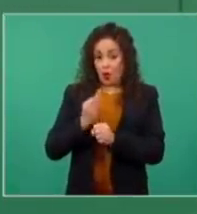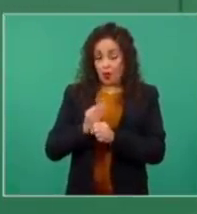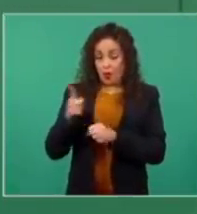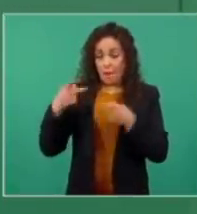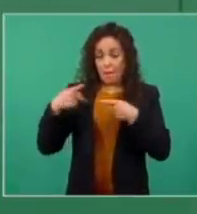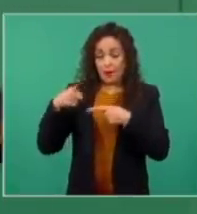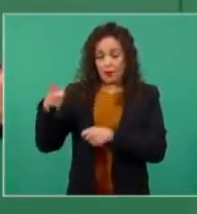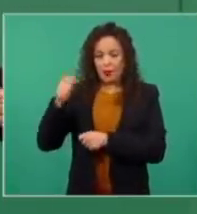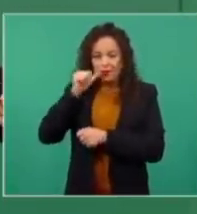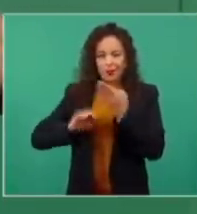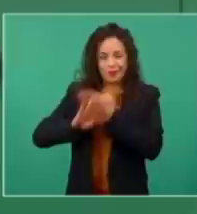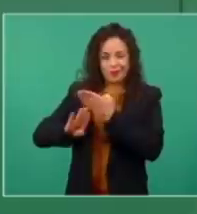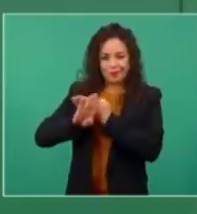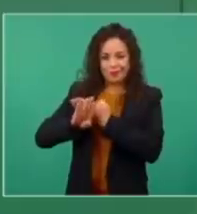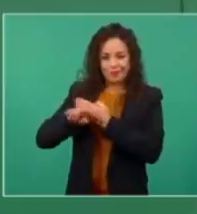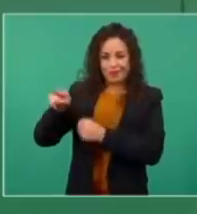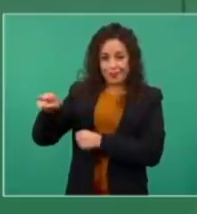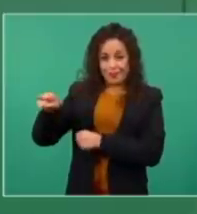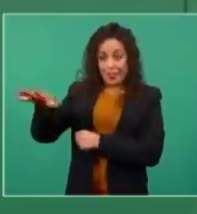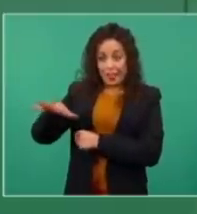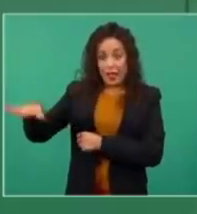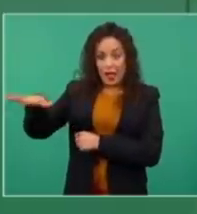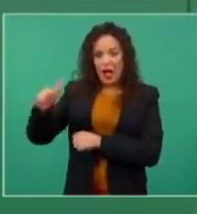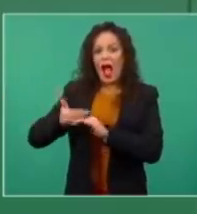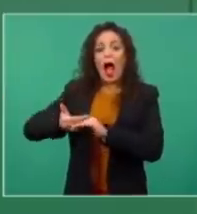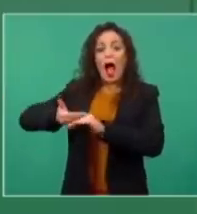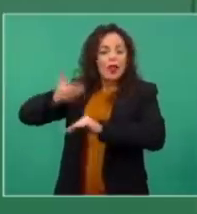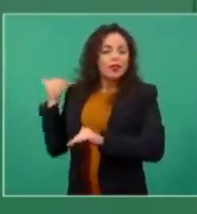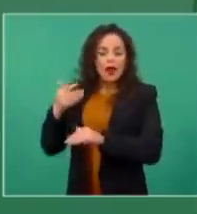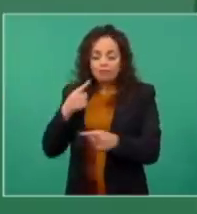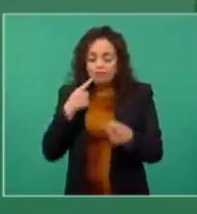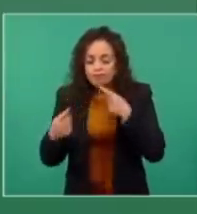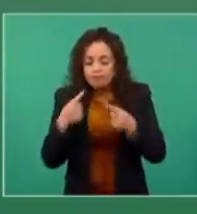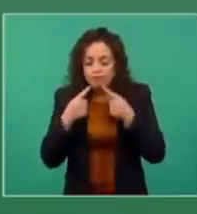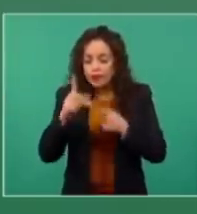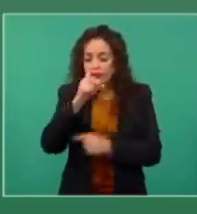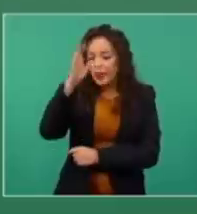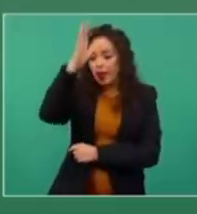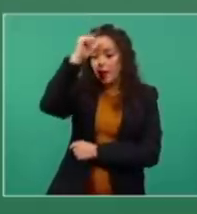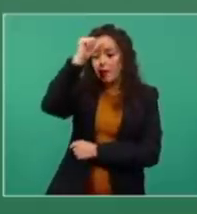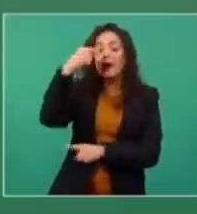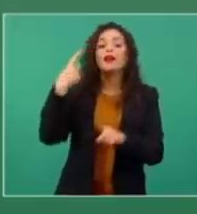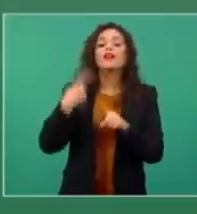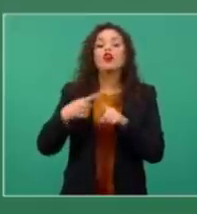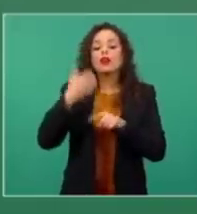ya se habían puesto de acuerdo a quién querían.